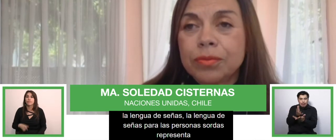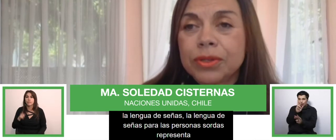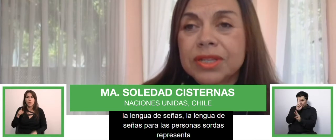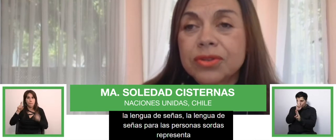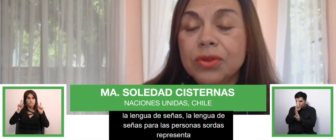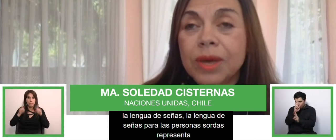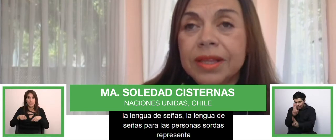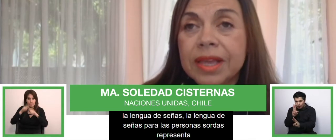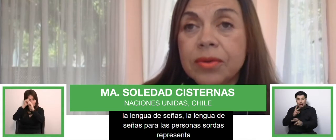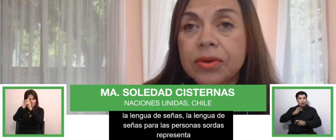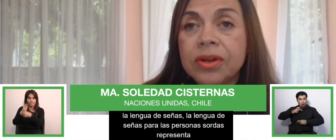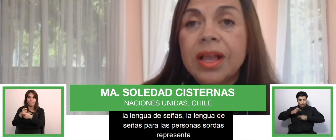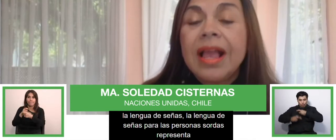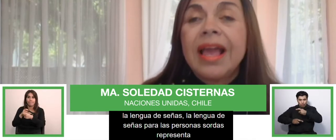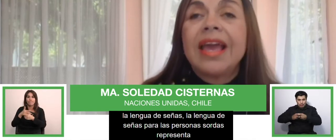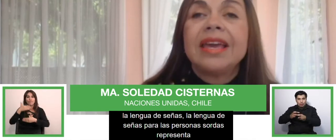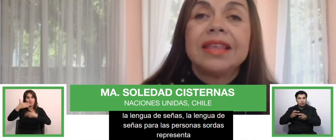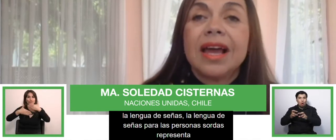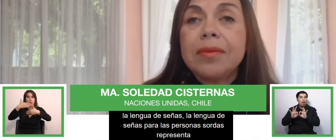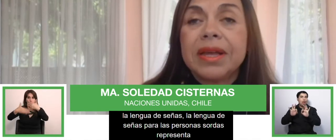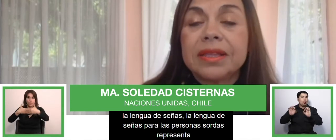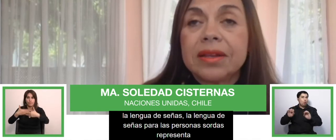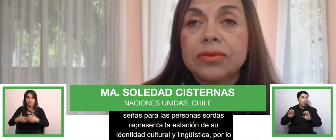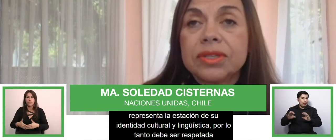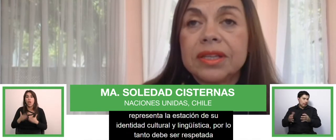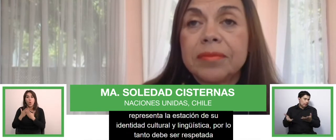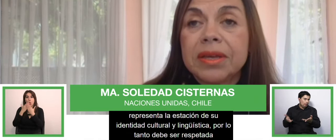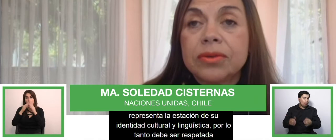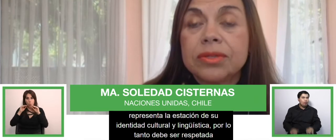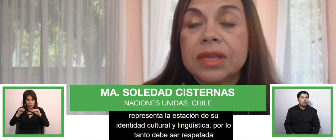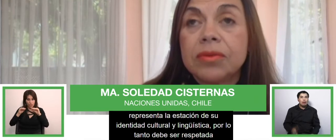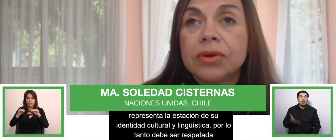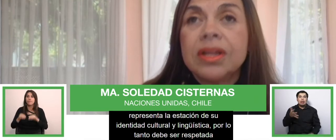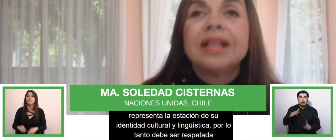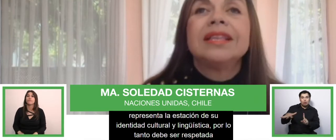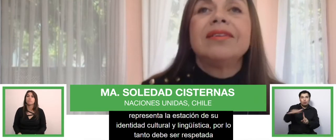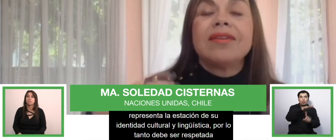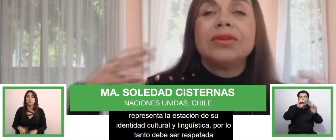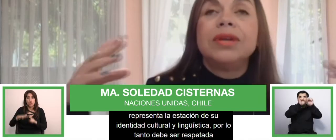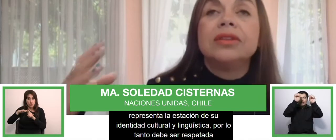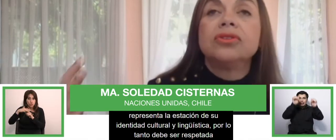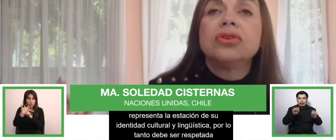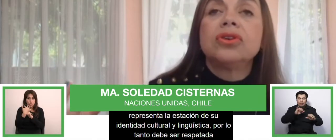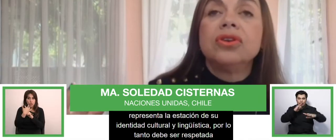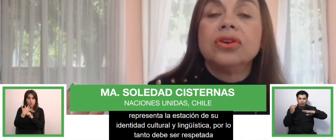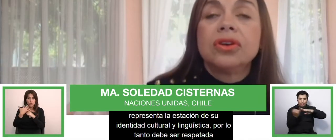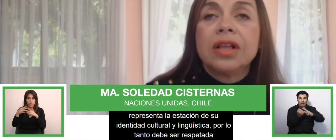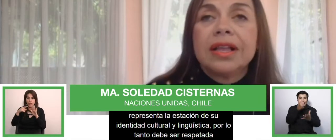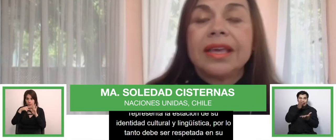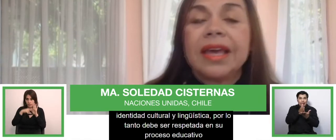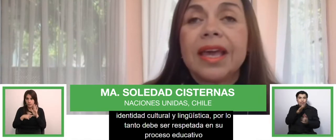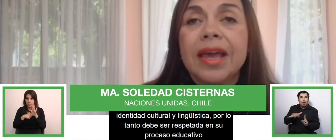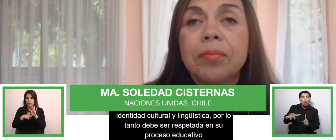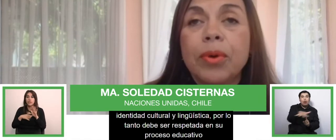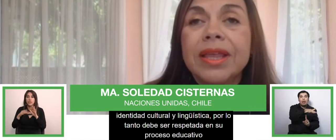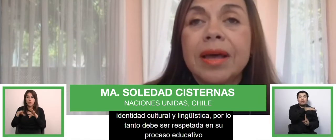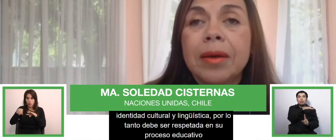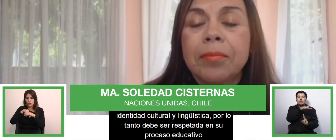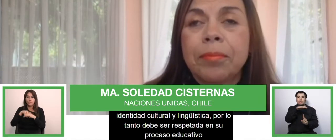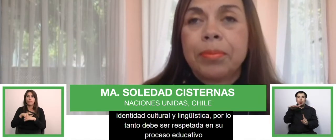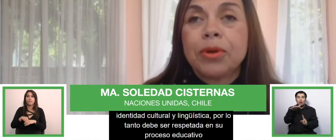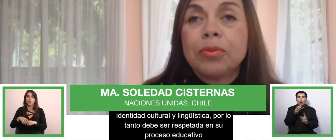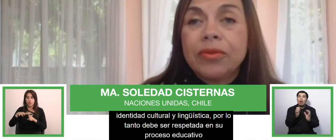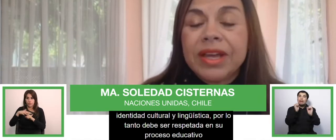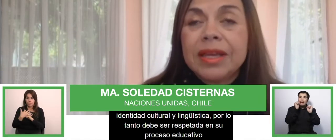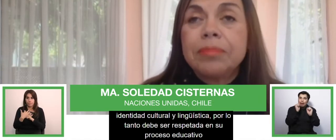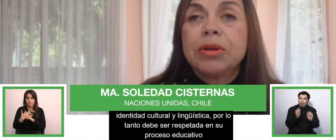en su proceso educativo e idealmente en un sistema inclusivo debe haber un entorno que pueda